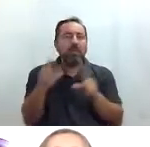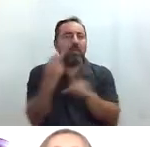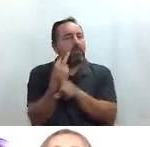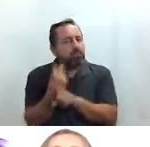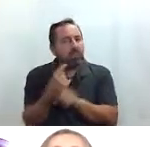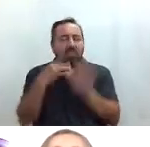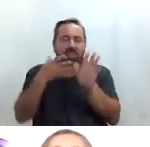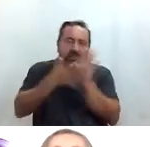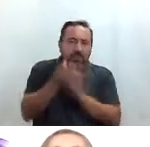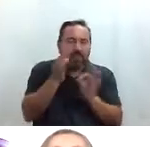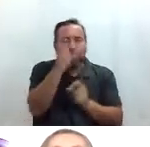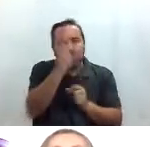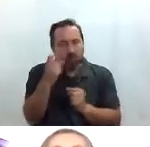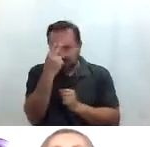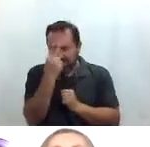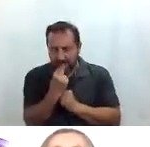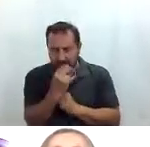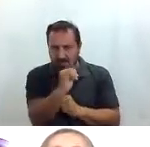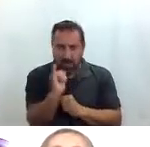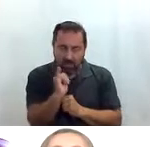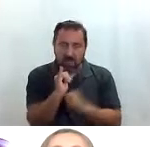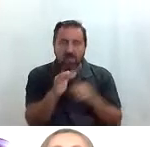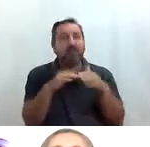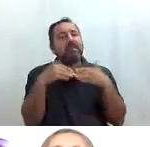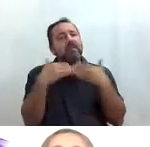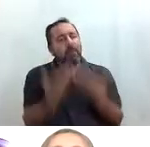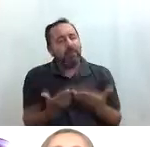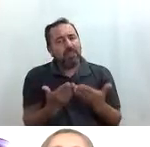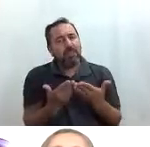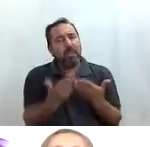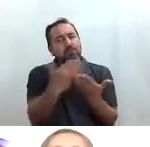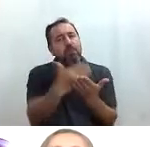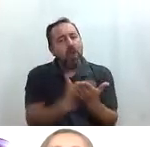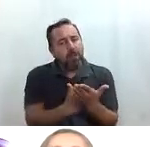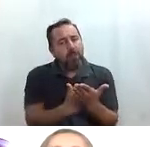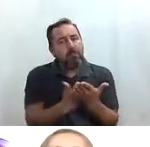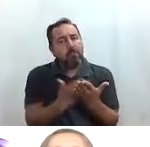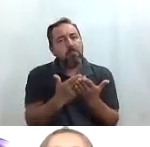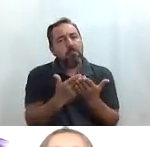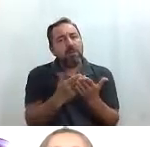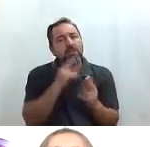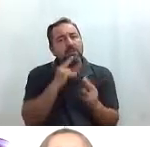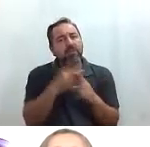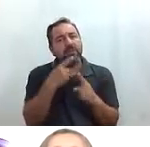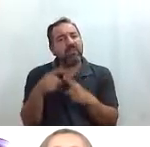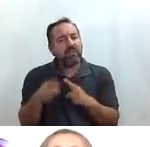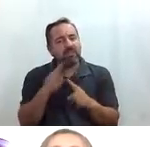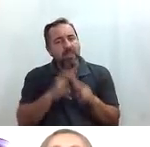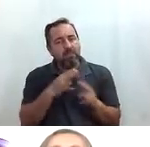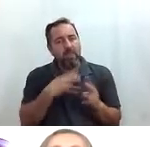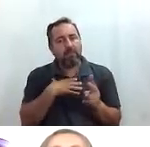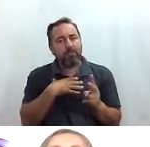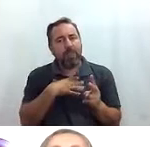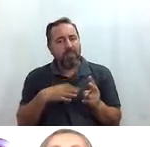descritas para personas ciegas tienen programas para distintas capacidades tienen programas